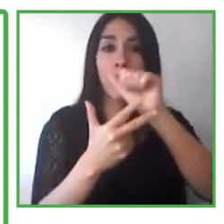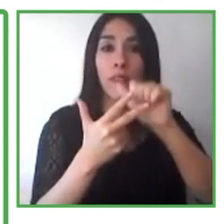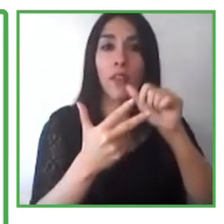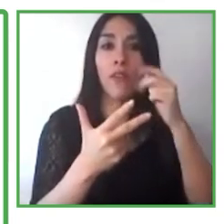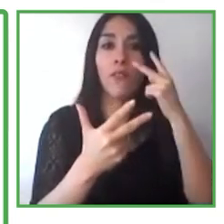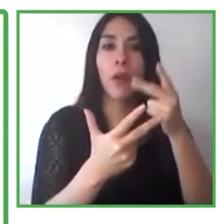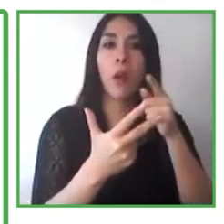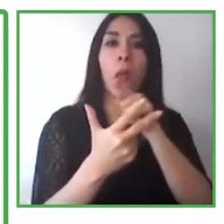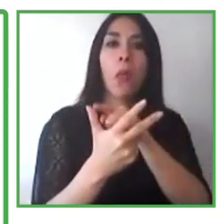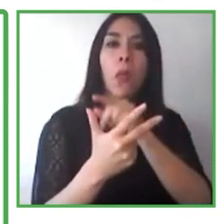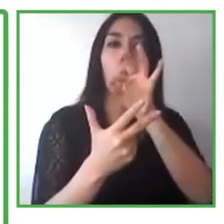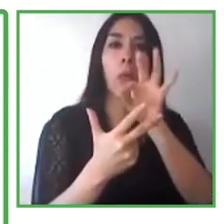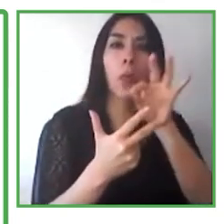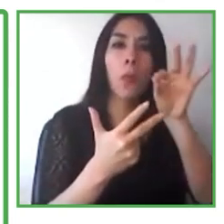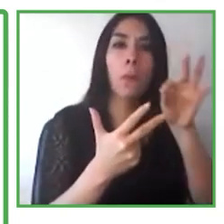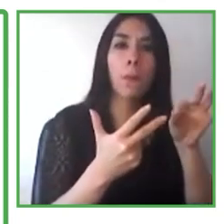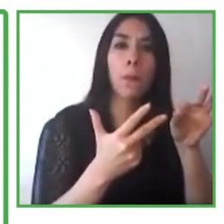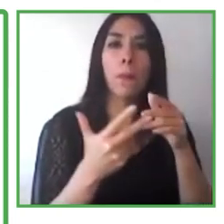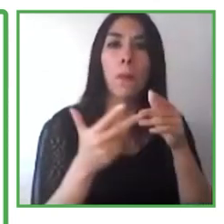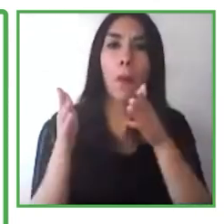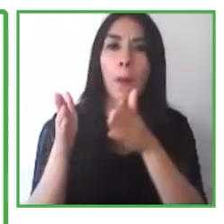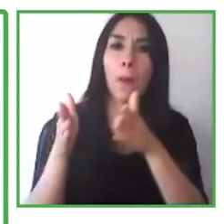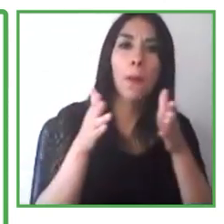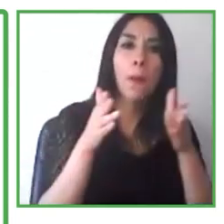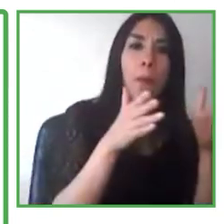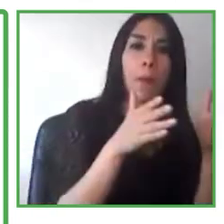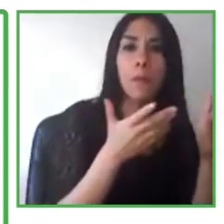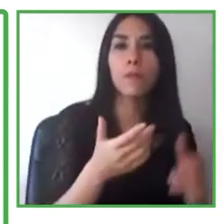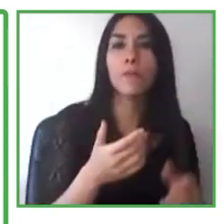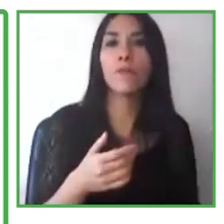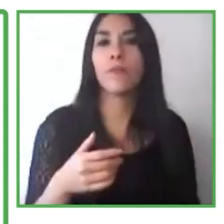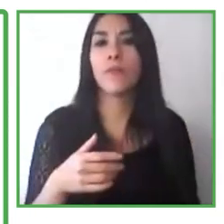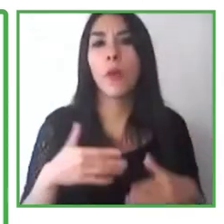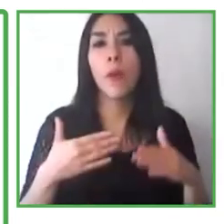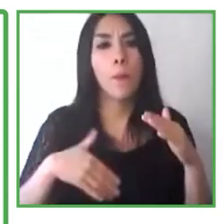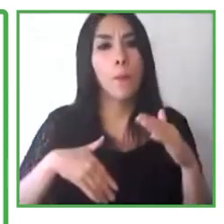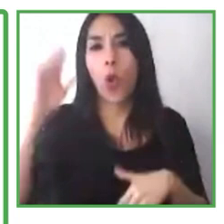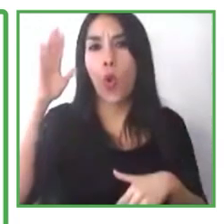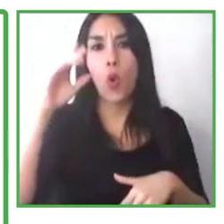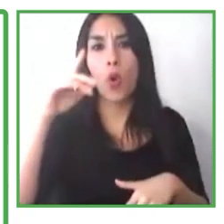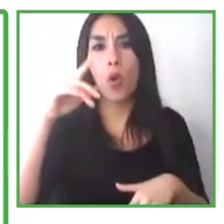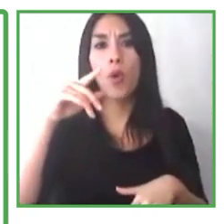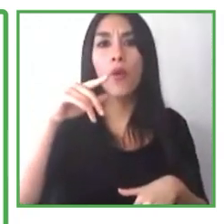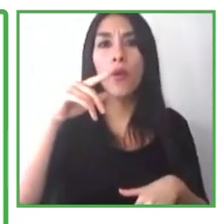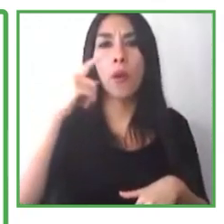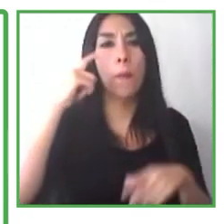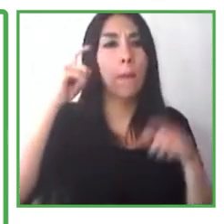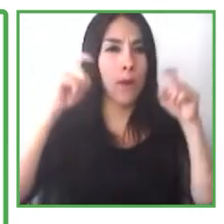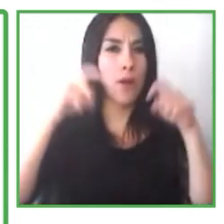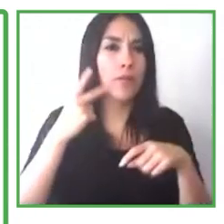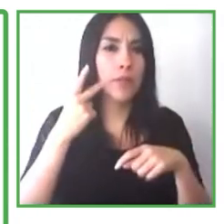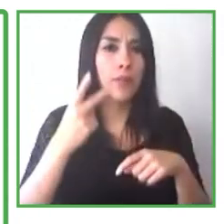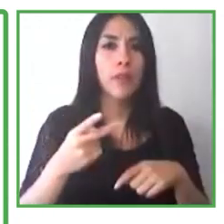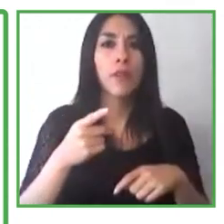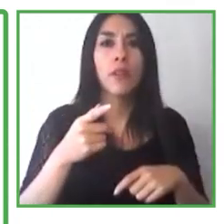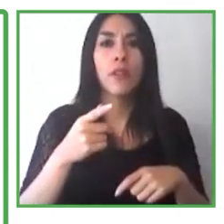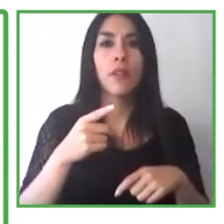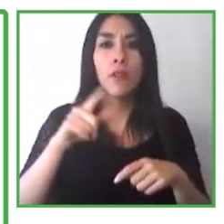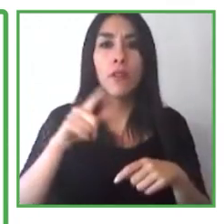básicos que tenemos que tener en lugar previo a empezar a incluir